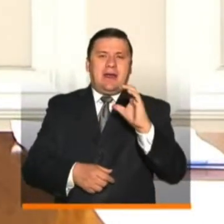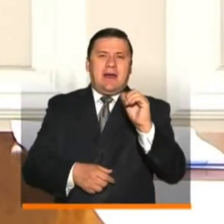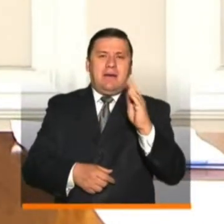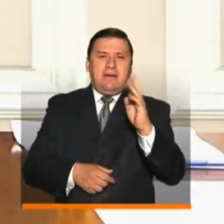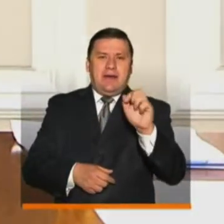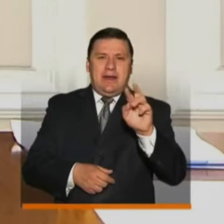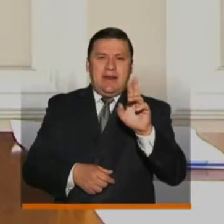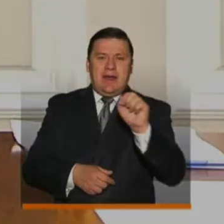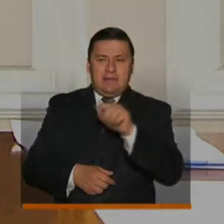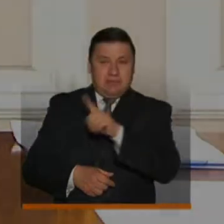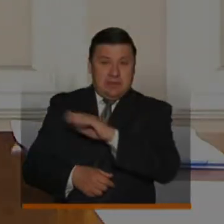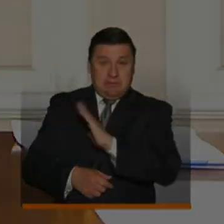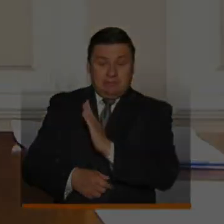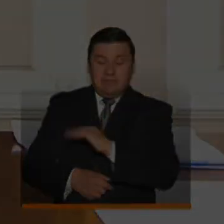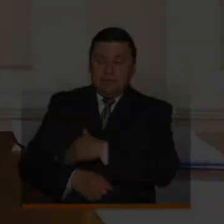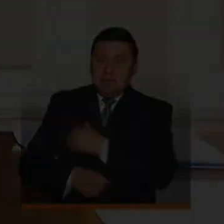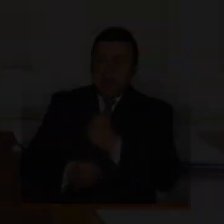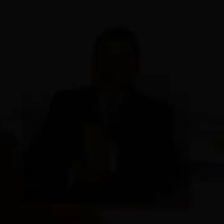Y yo creo, ministro, que hoy tenemos algo muy importante para... Gracias.